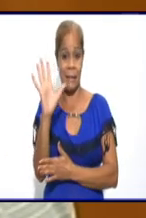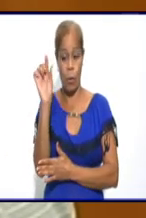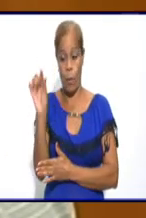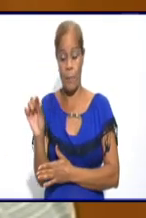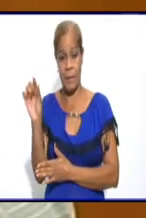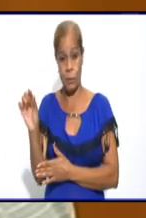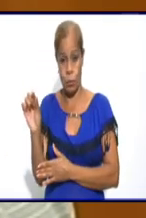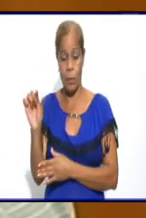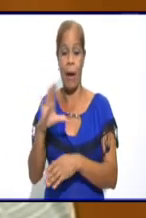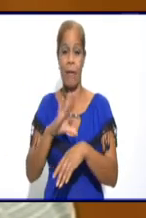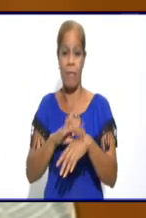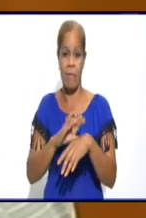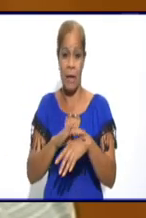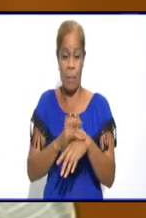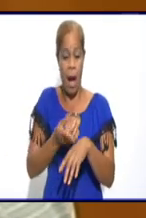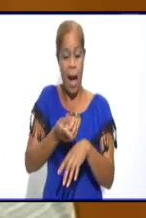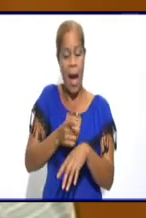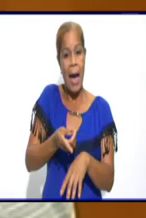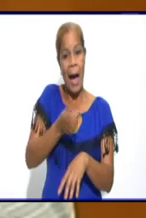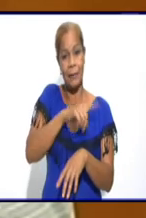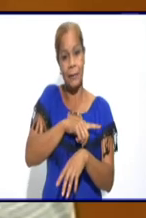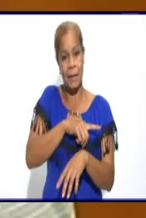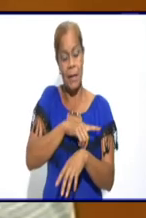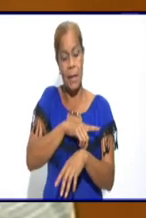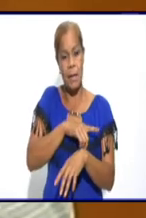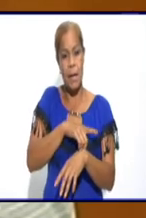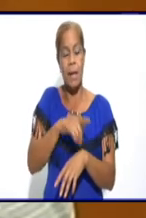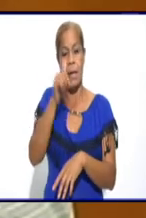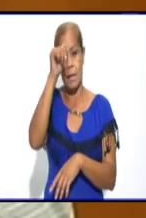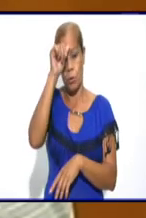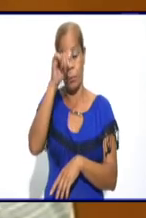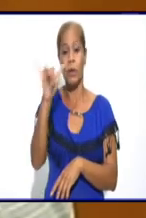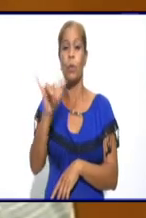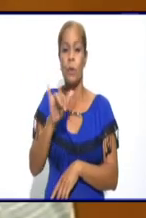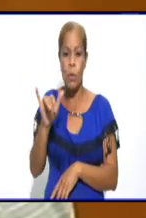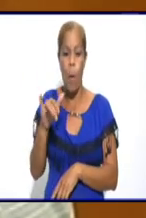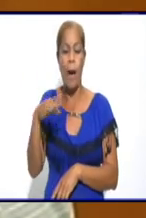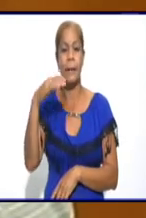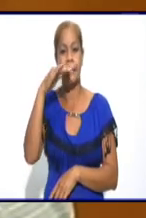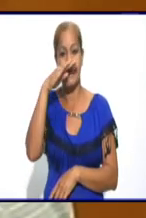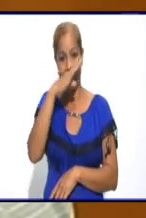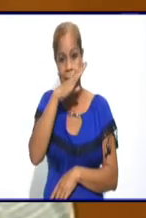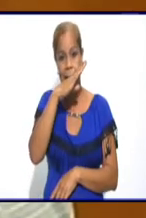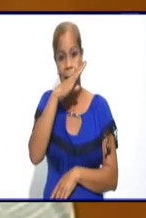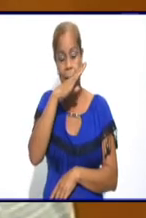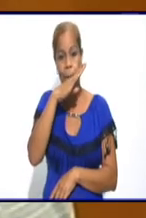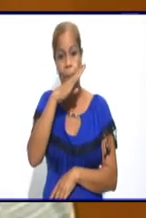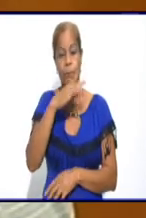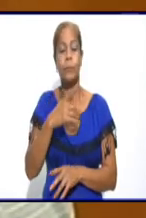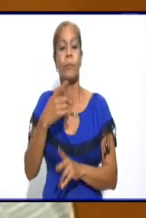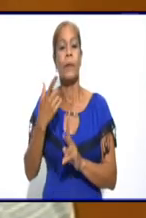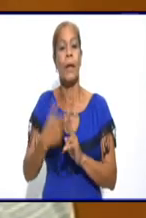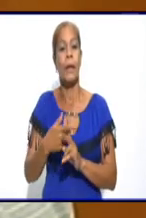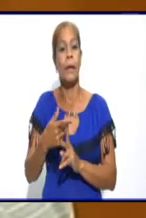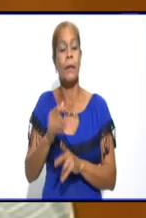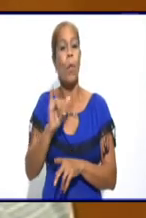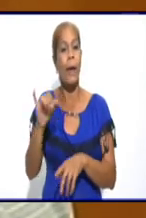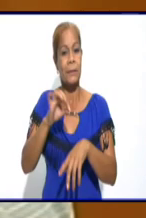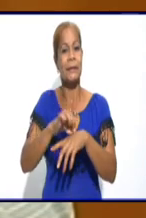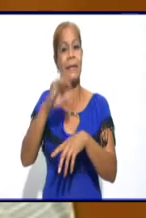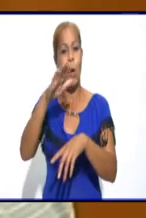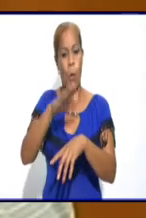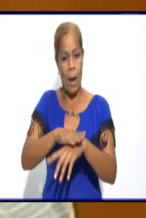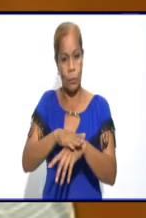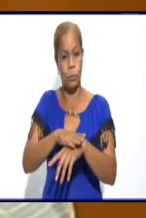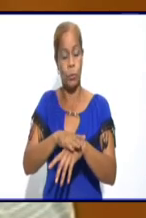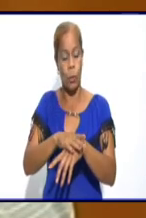y no le hemos descuidado tampoco a Guisa. En el caso también particular de Río Cauto, que le hemos estado